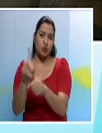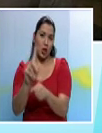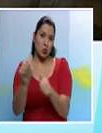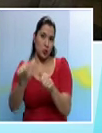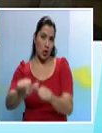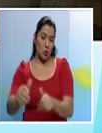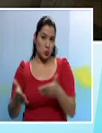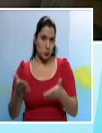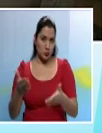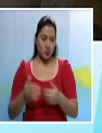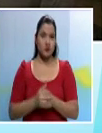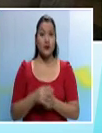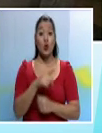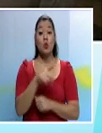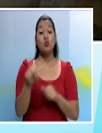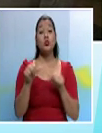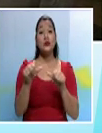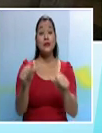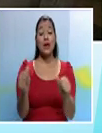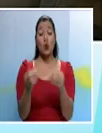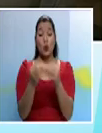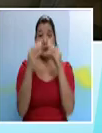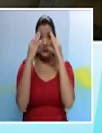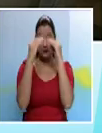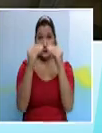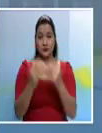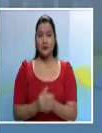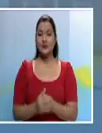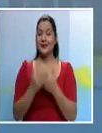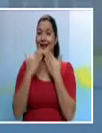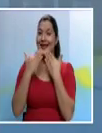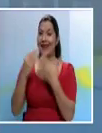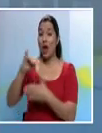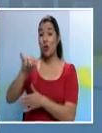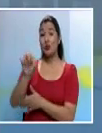de esa iniciativa. Continúa usted Ana Marta con más en el estudio. Gracias José Enrique por la información.